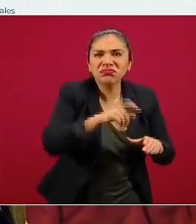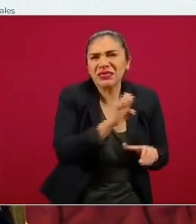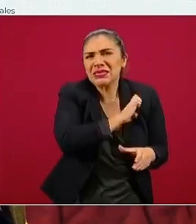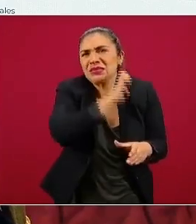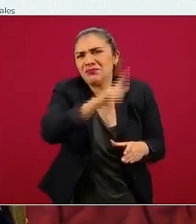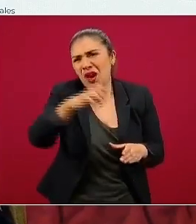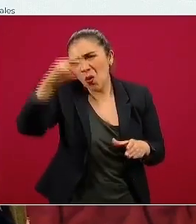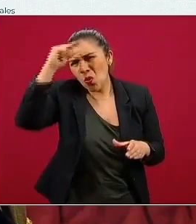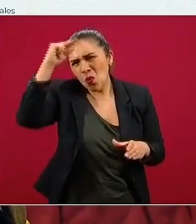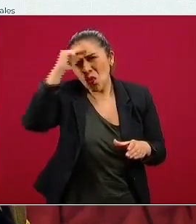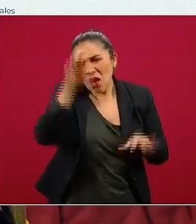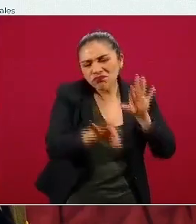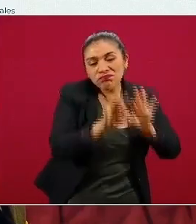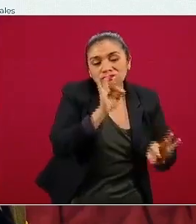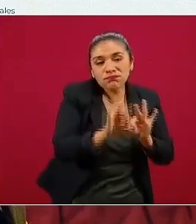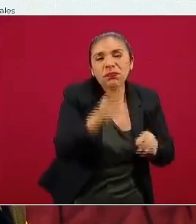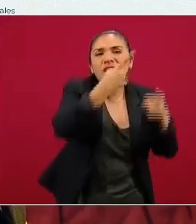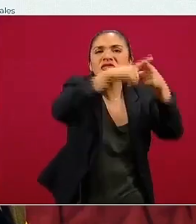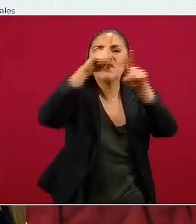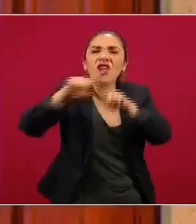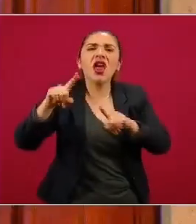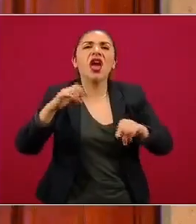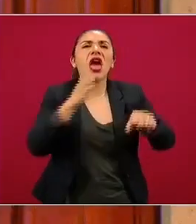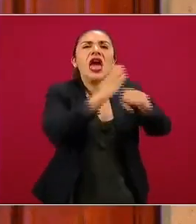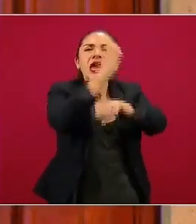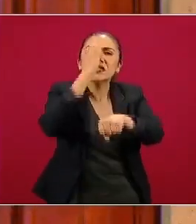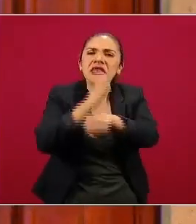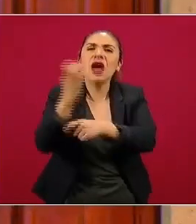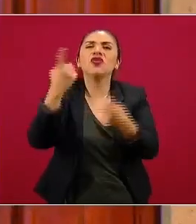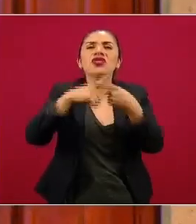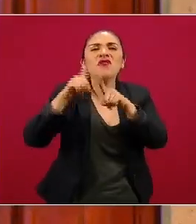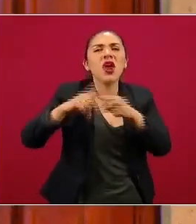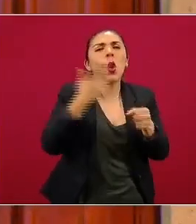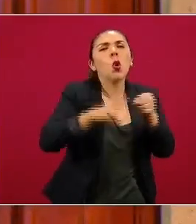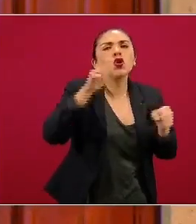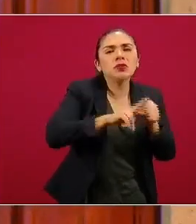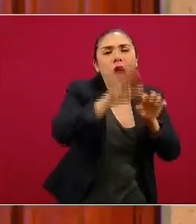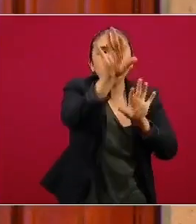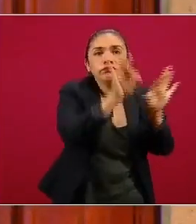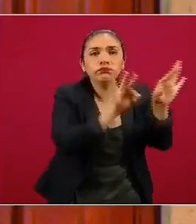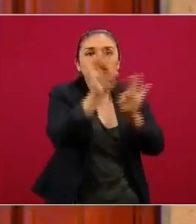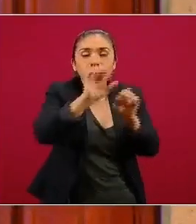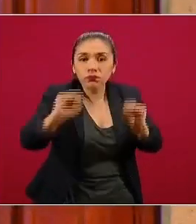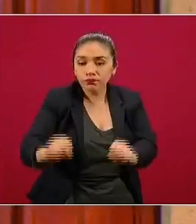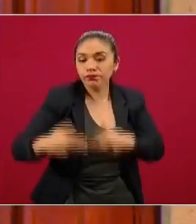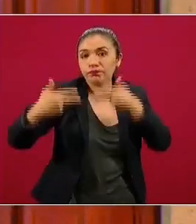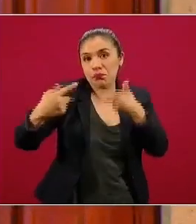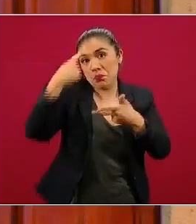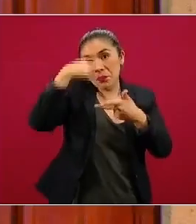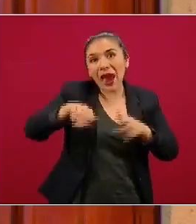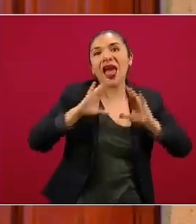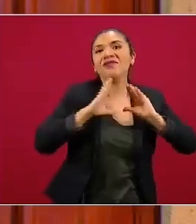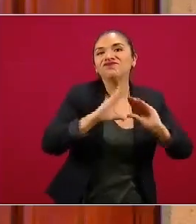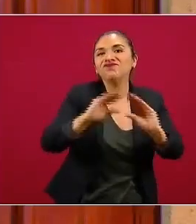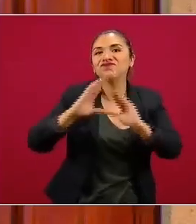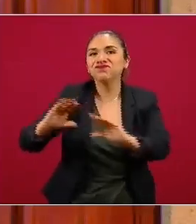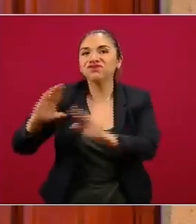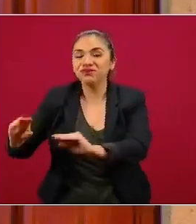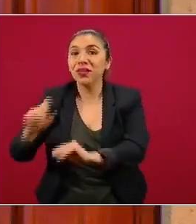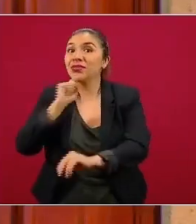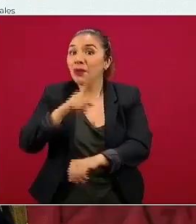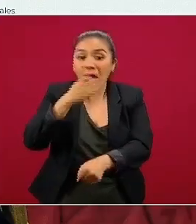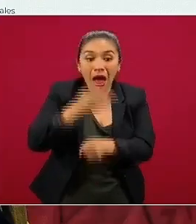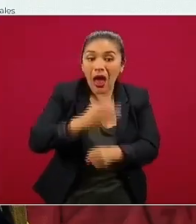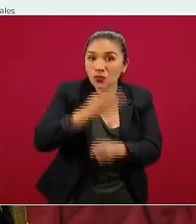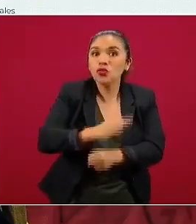en las diferentes unidades, en las diferentes entidades federativas y entonces contribuyen a capacitarlos, pero también en tiempo real